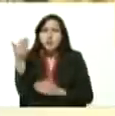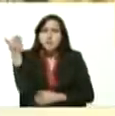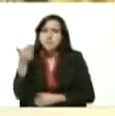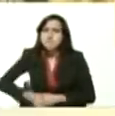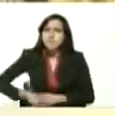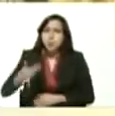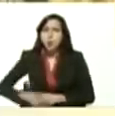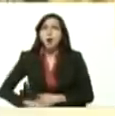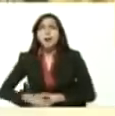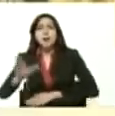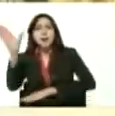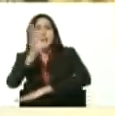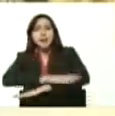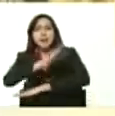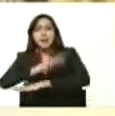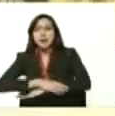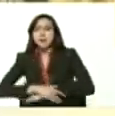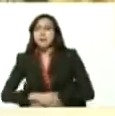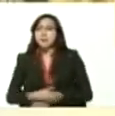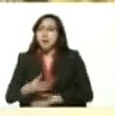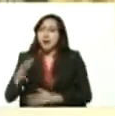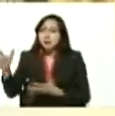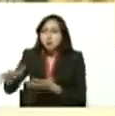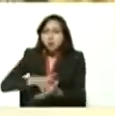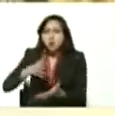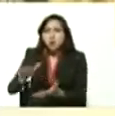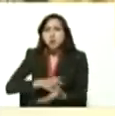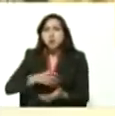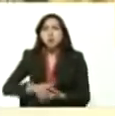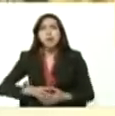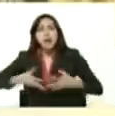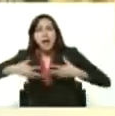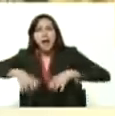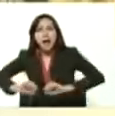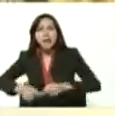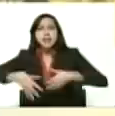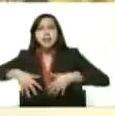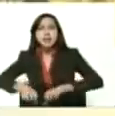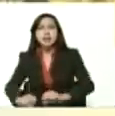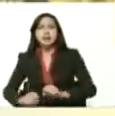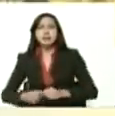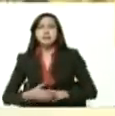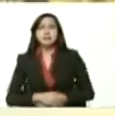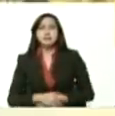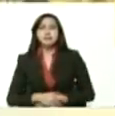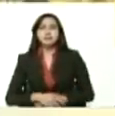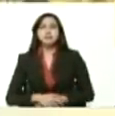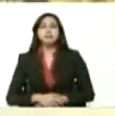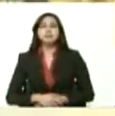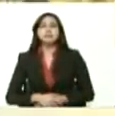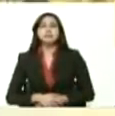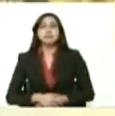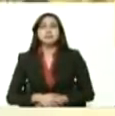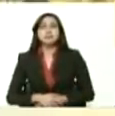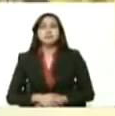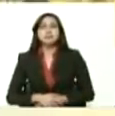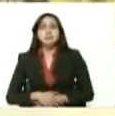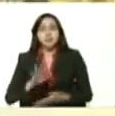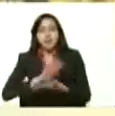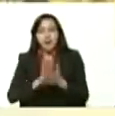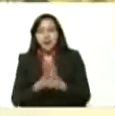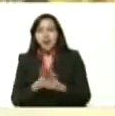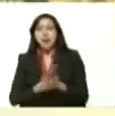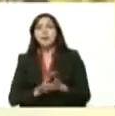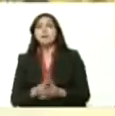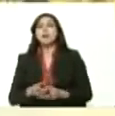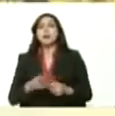capacidad productiva de harina de maíz para el pueblo harina de maíz precocida allá